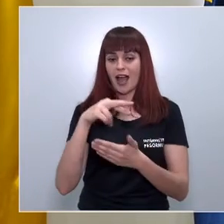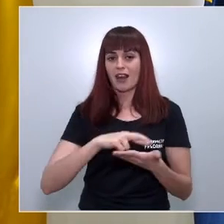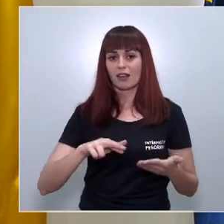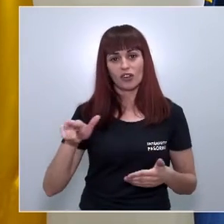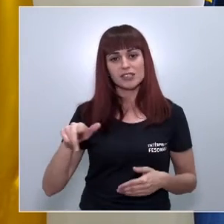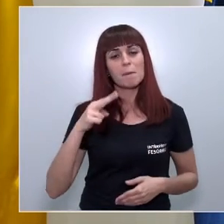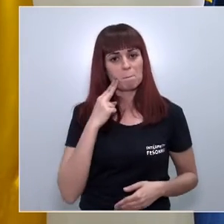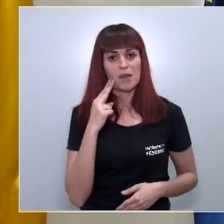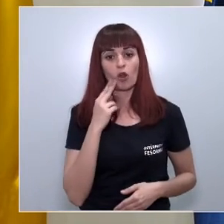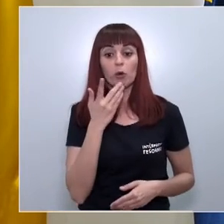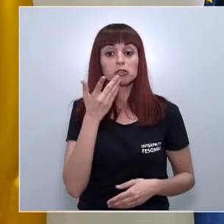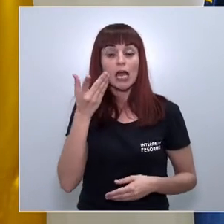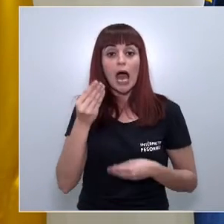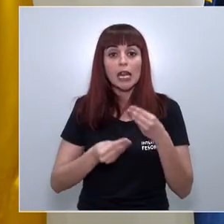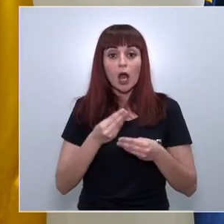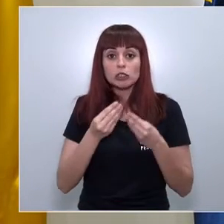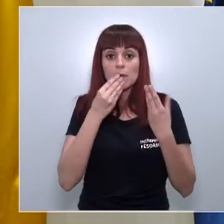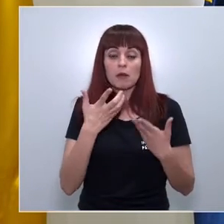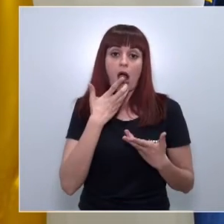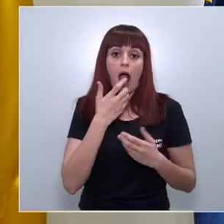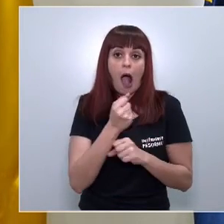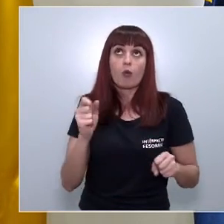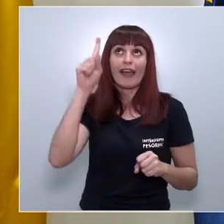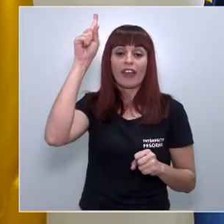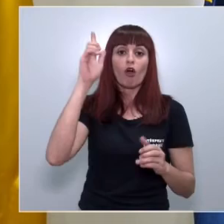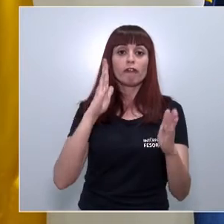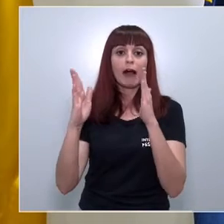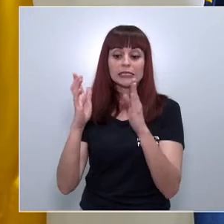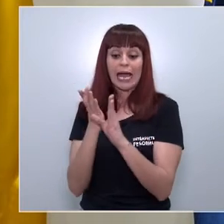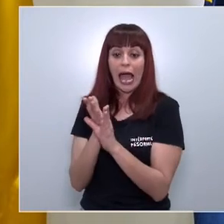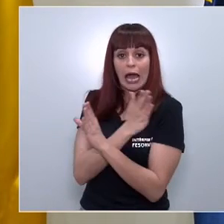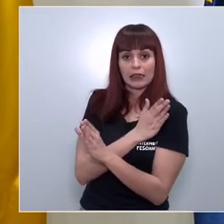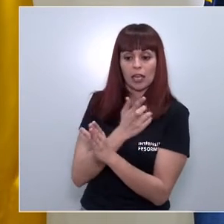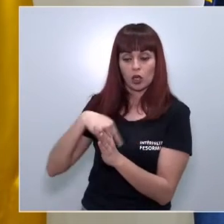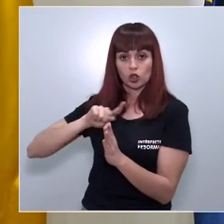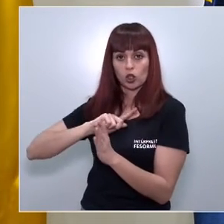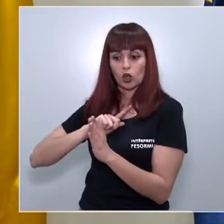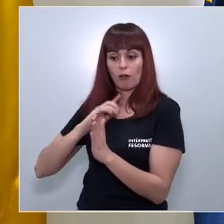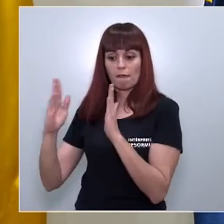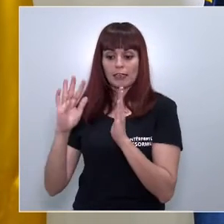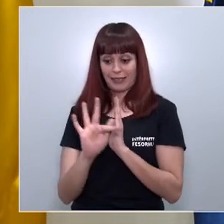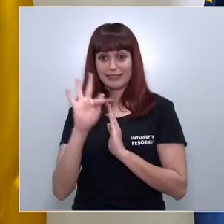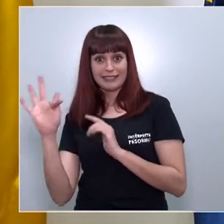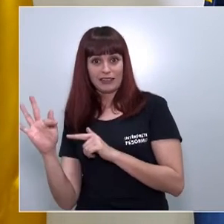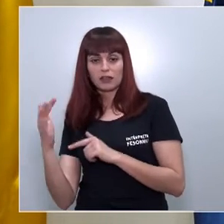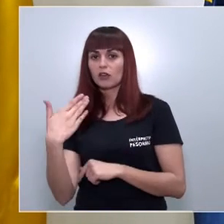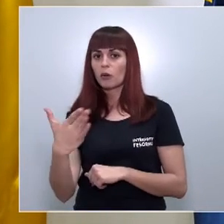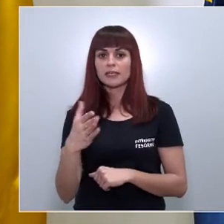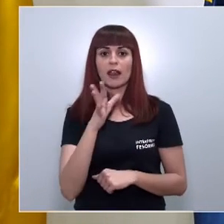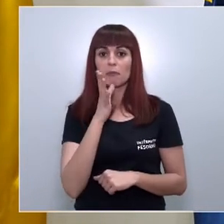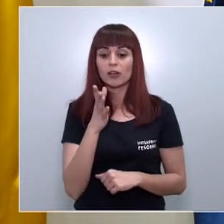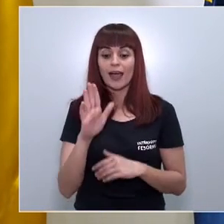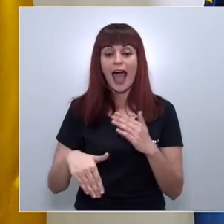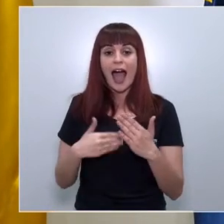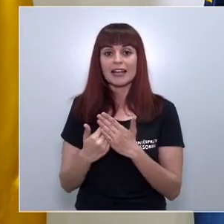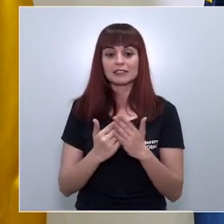si se hacen las cosas bien aunque ellos vayan en la misma fase o por una fase más retrasada no pasa absolutamente nada porque digamos que hasta que no